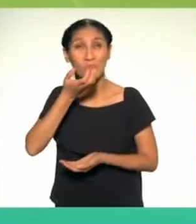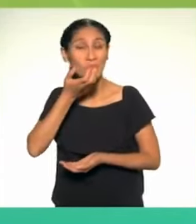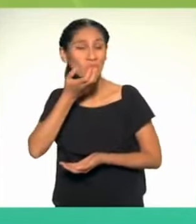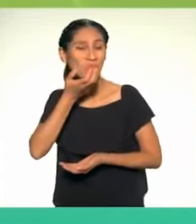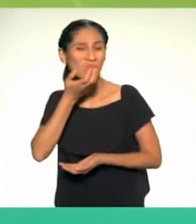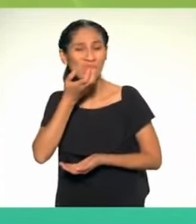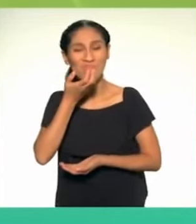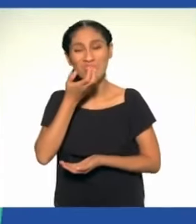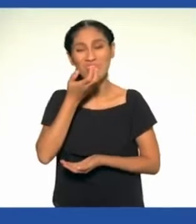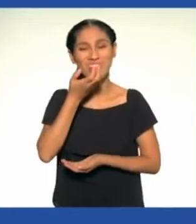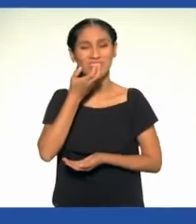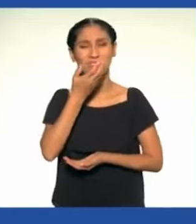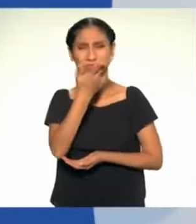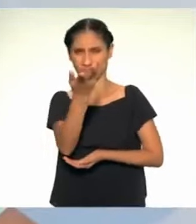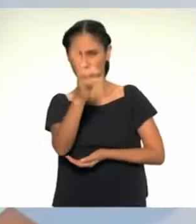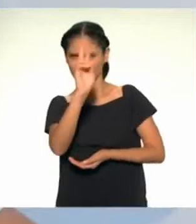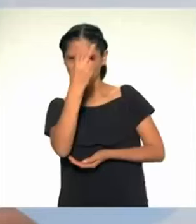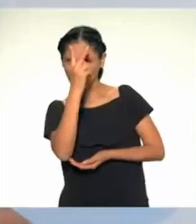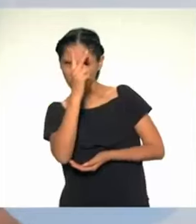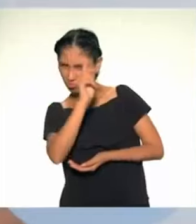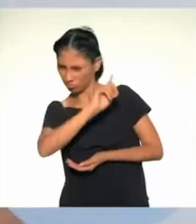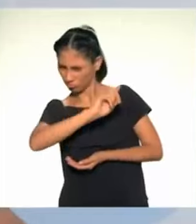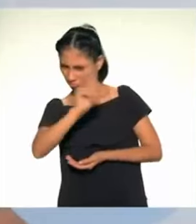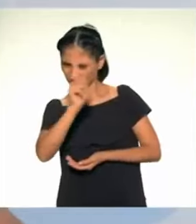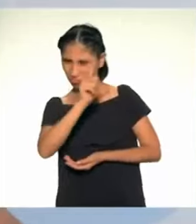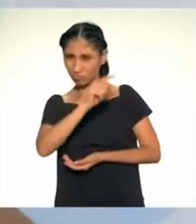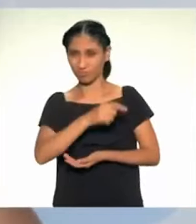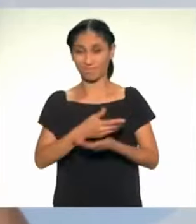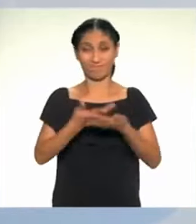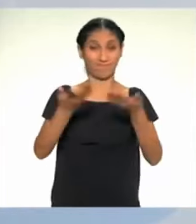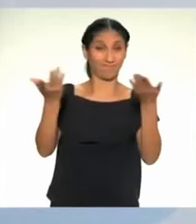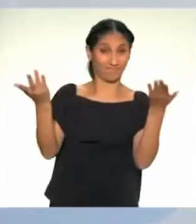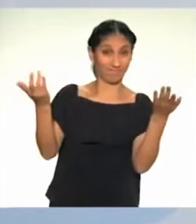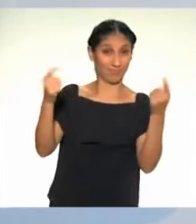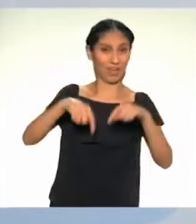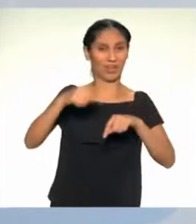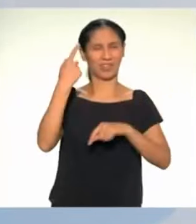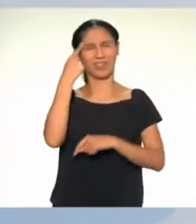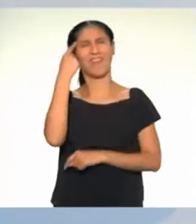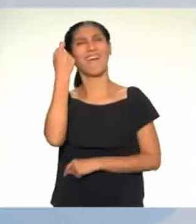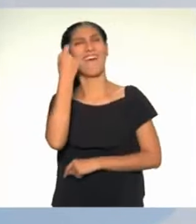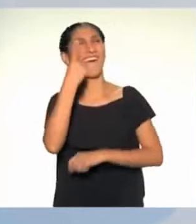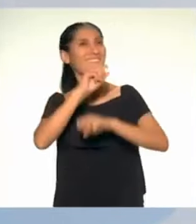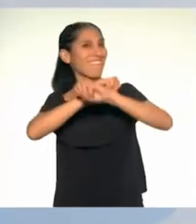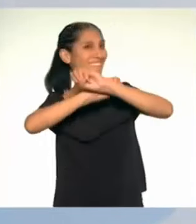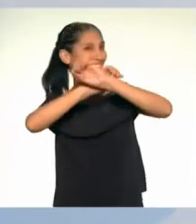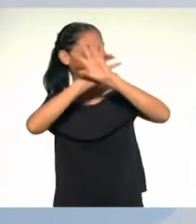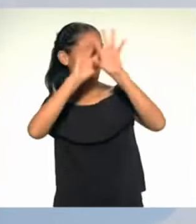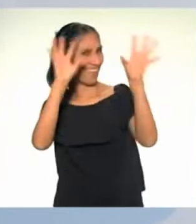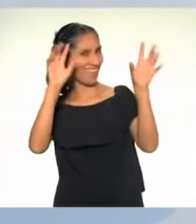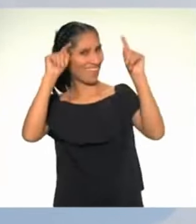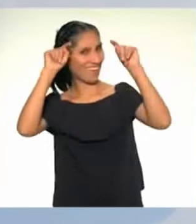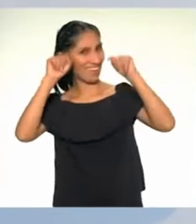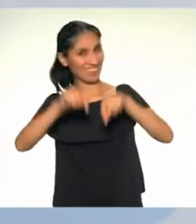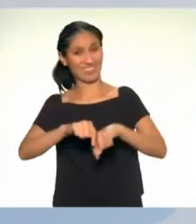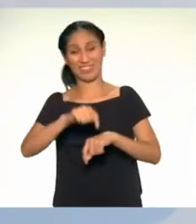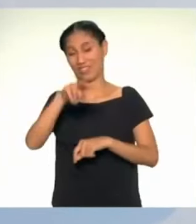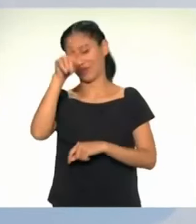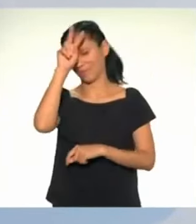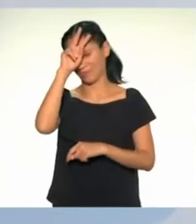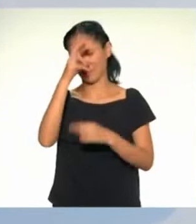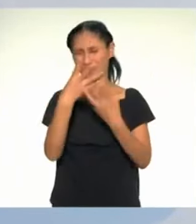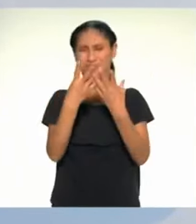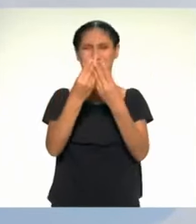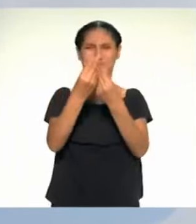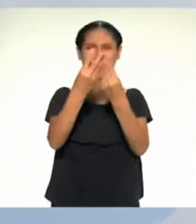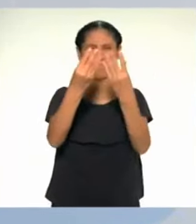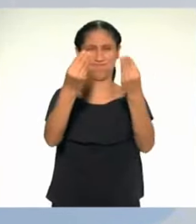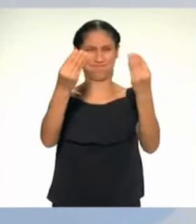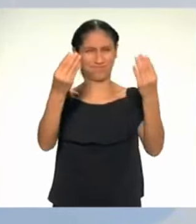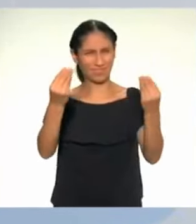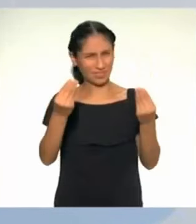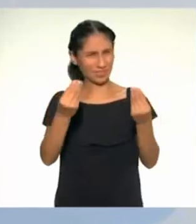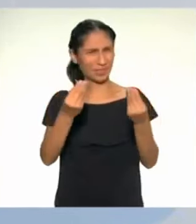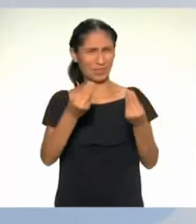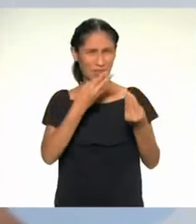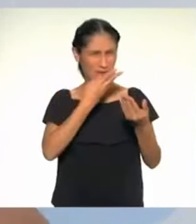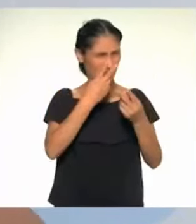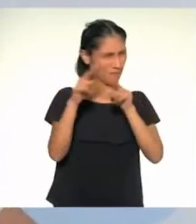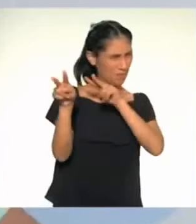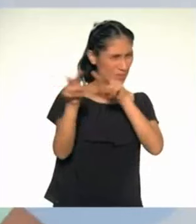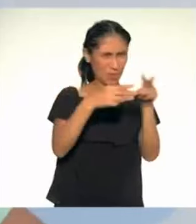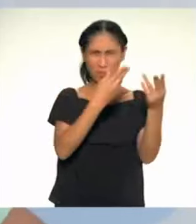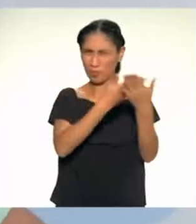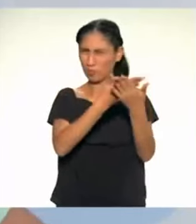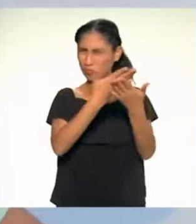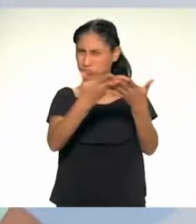de confundirme! A estas alturas ya me quedó claro que somos un país bastante biodiverso y que esta cualidad